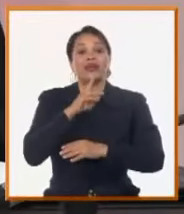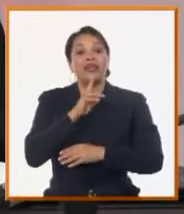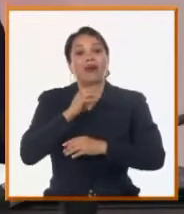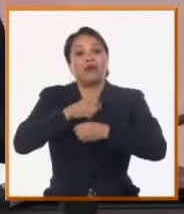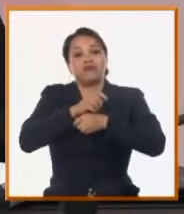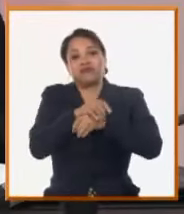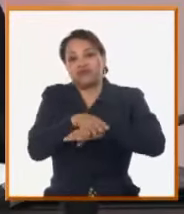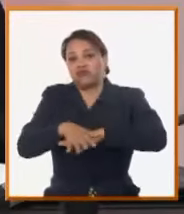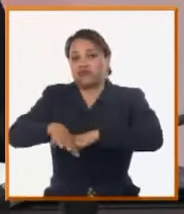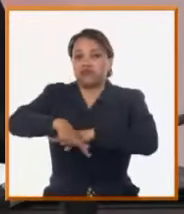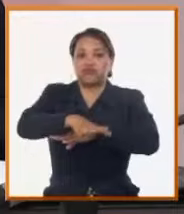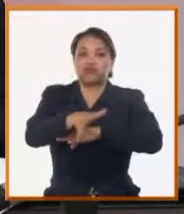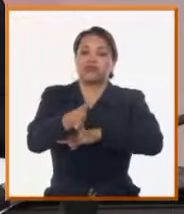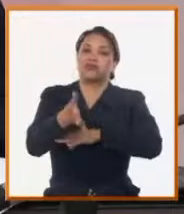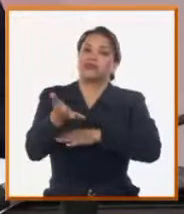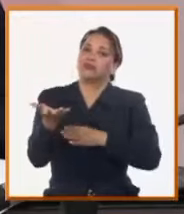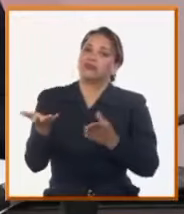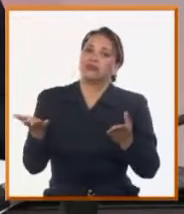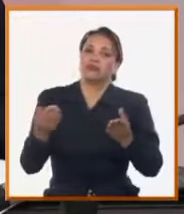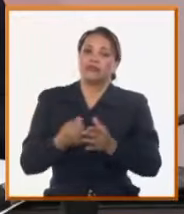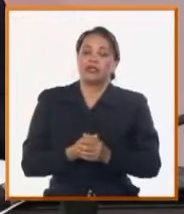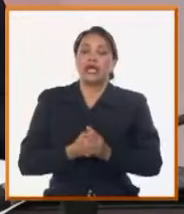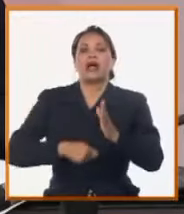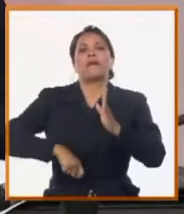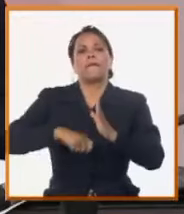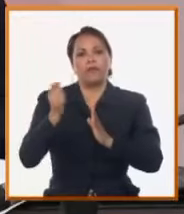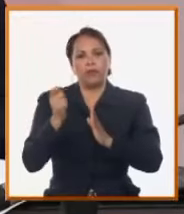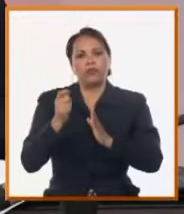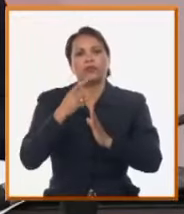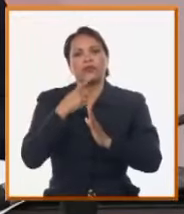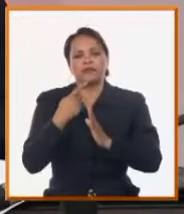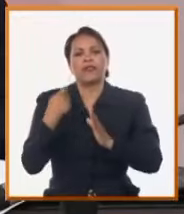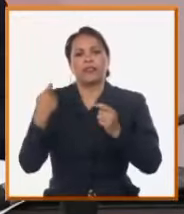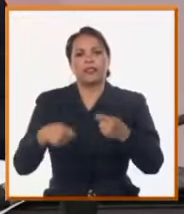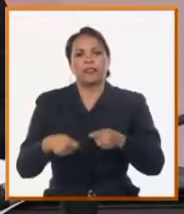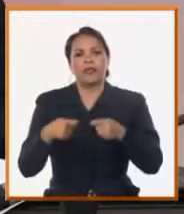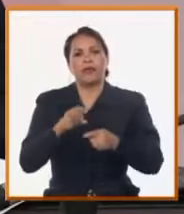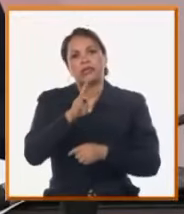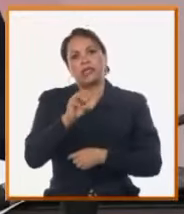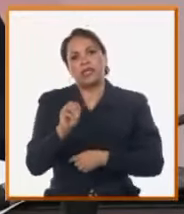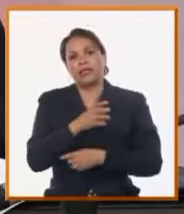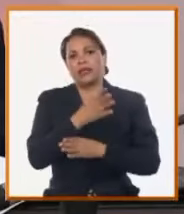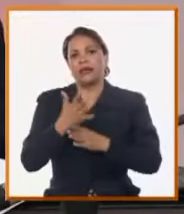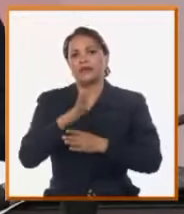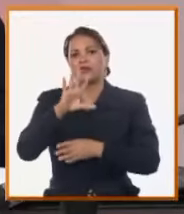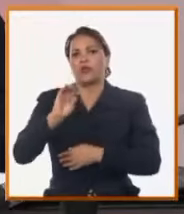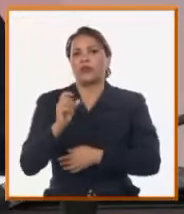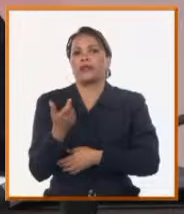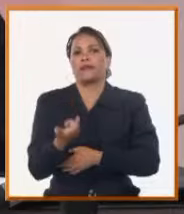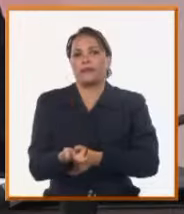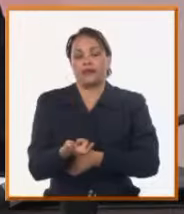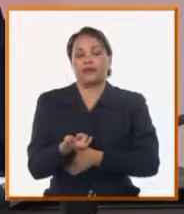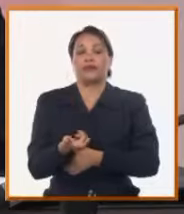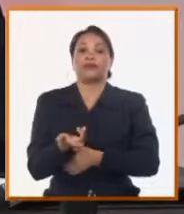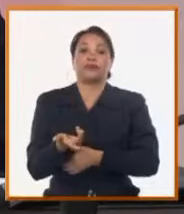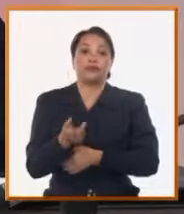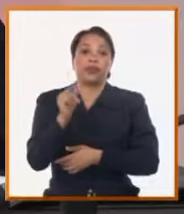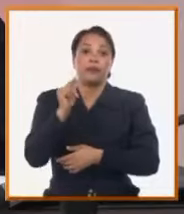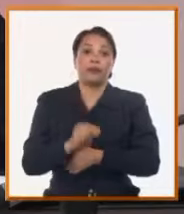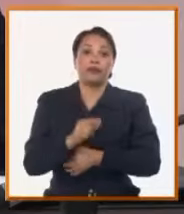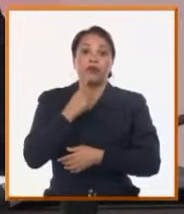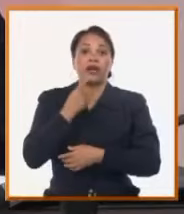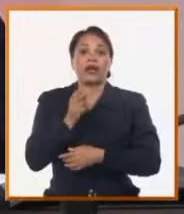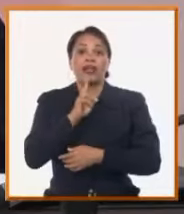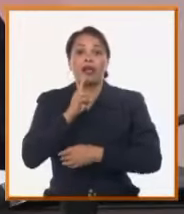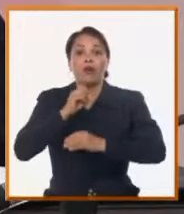dice, y habla de que las multas que se aplican son irrisorias de 30 a 50 pesos para los que vierten